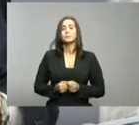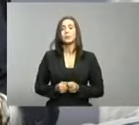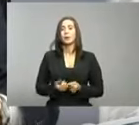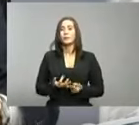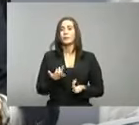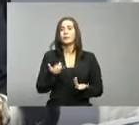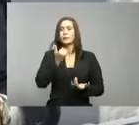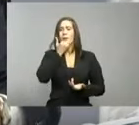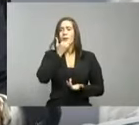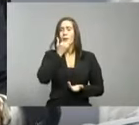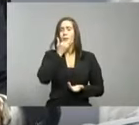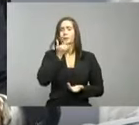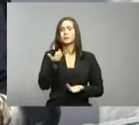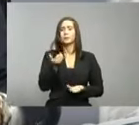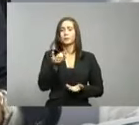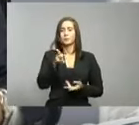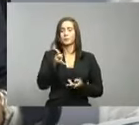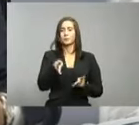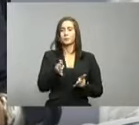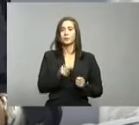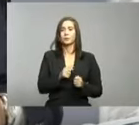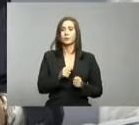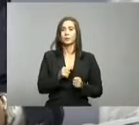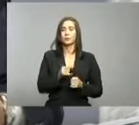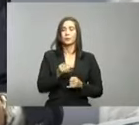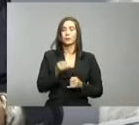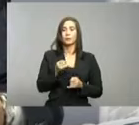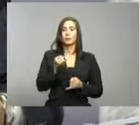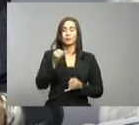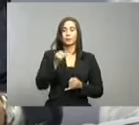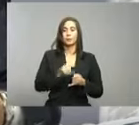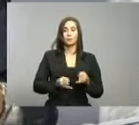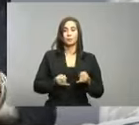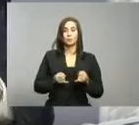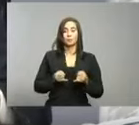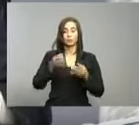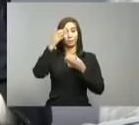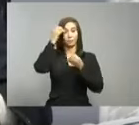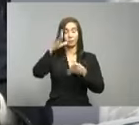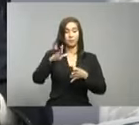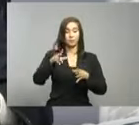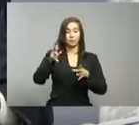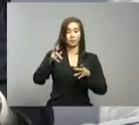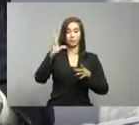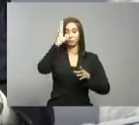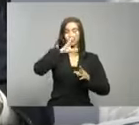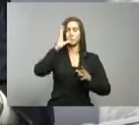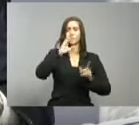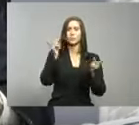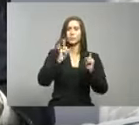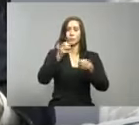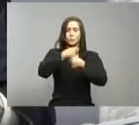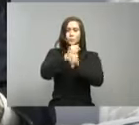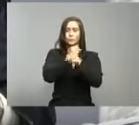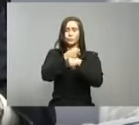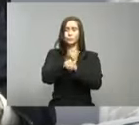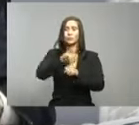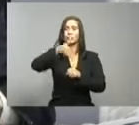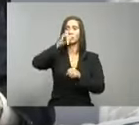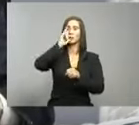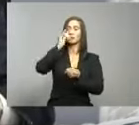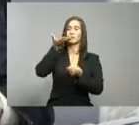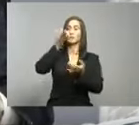situación pero lo último que tenemos es el desmantelamiento que el Ministerio de Salud Pública junto a la Policía